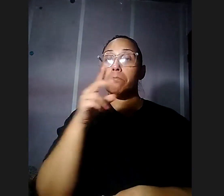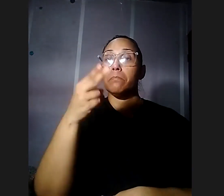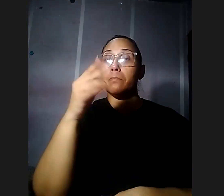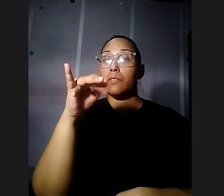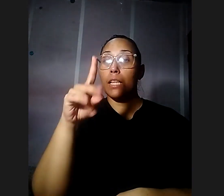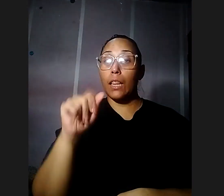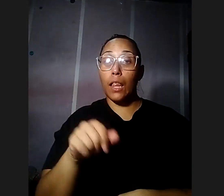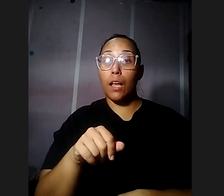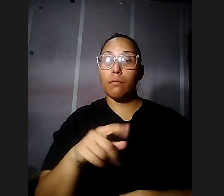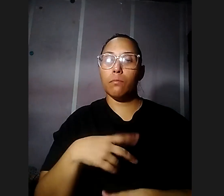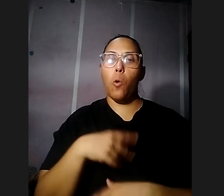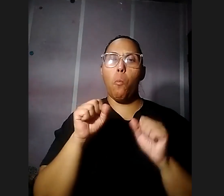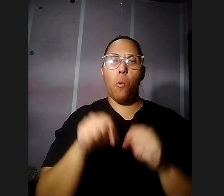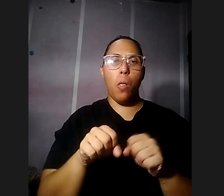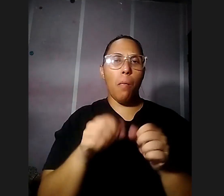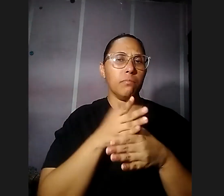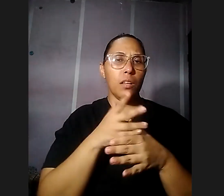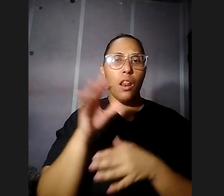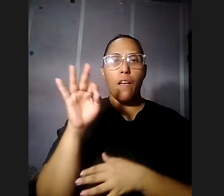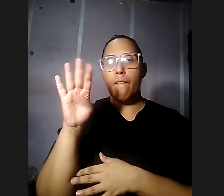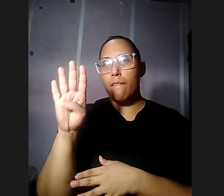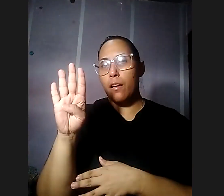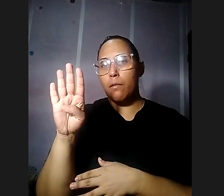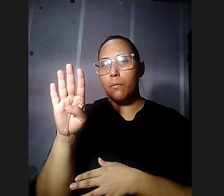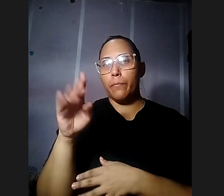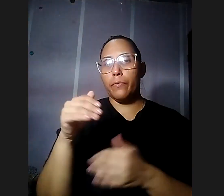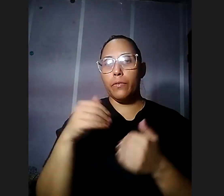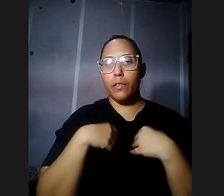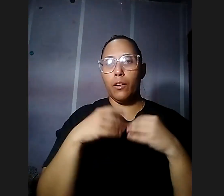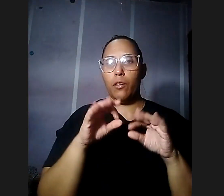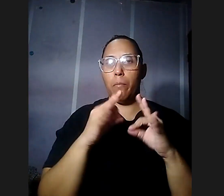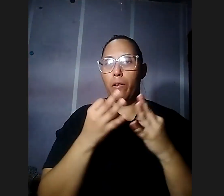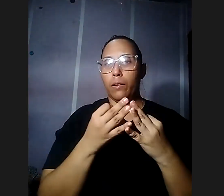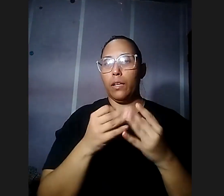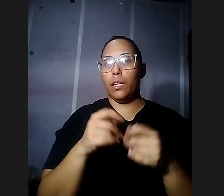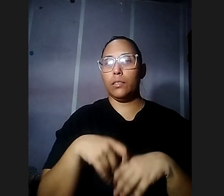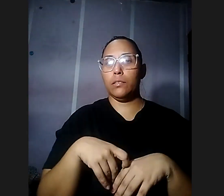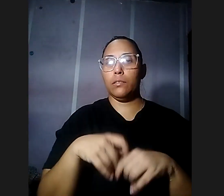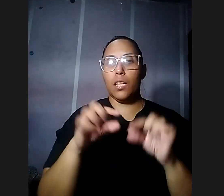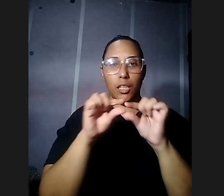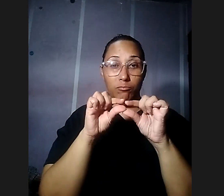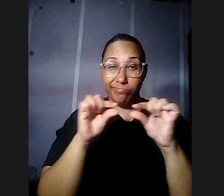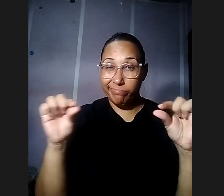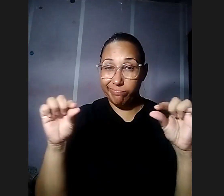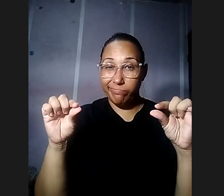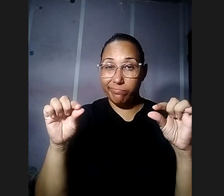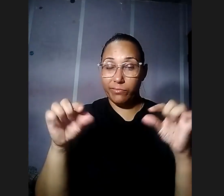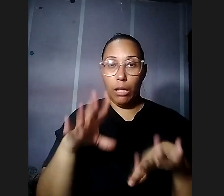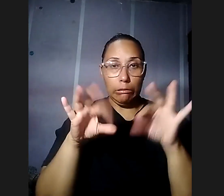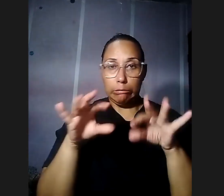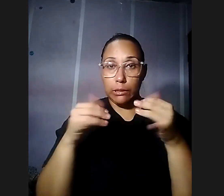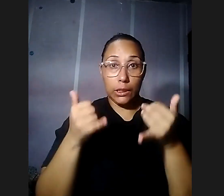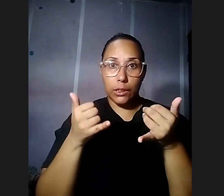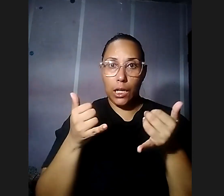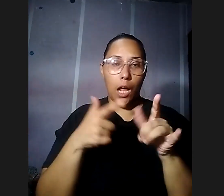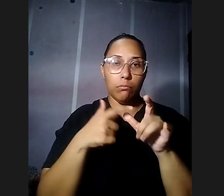lo podemos compartir después en Facebook tengo el nombre de la familia por ahí lo que pasa es que es una línea no lo encuentro ahora pero lo